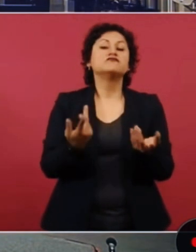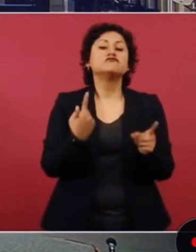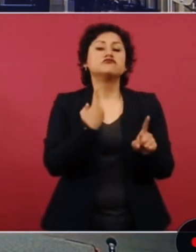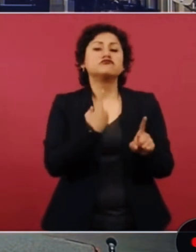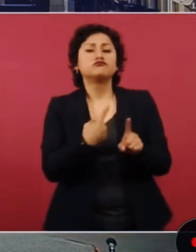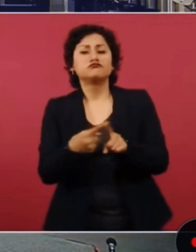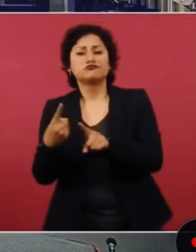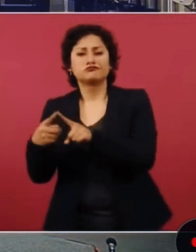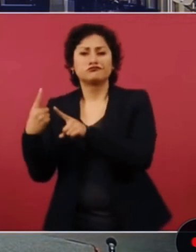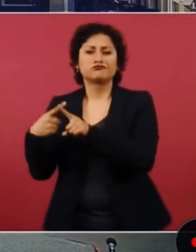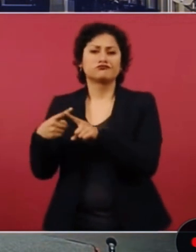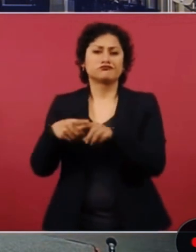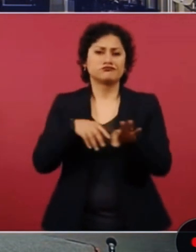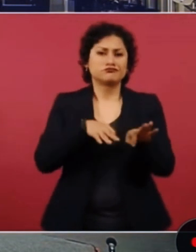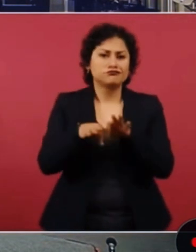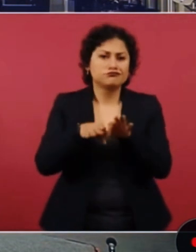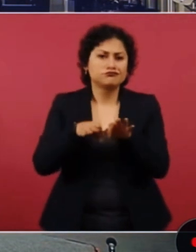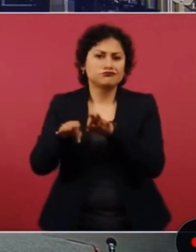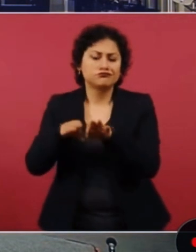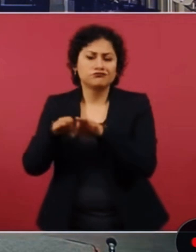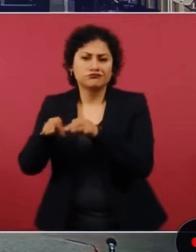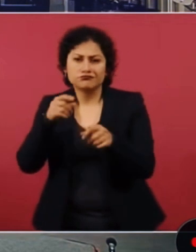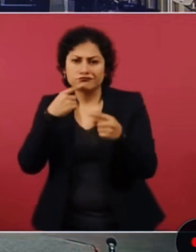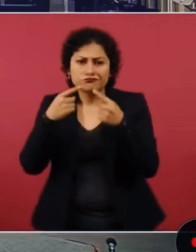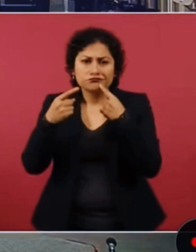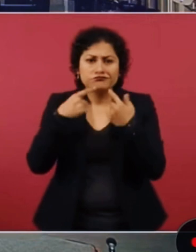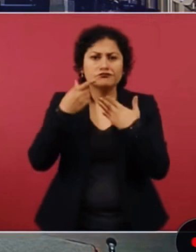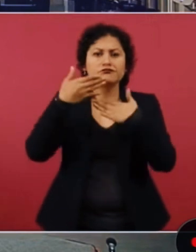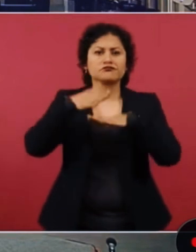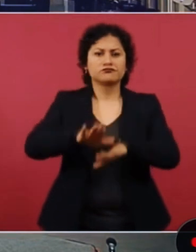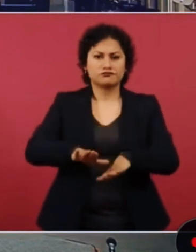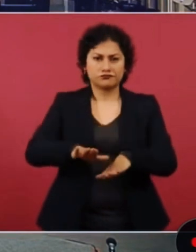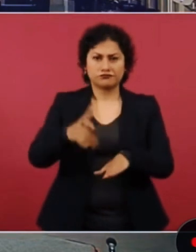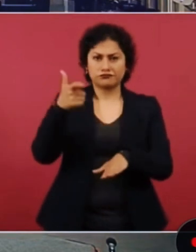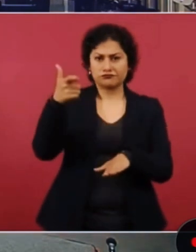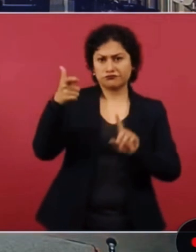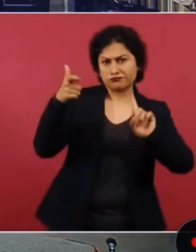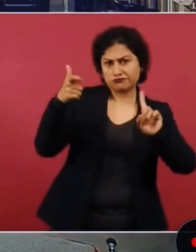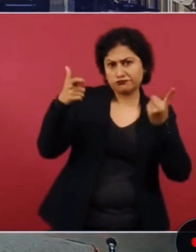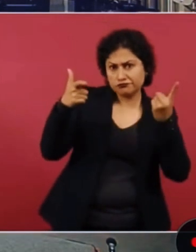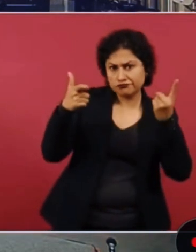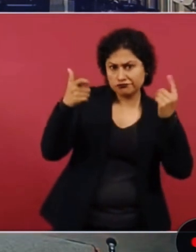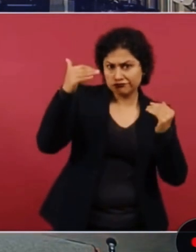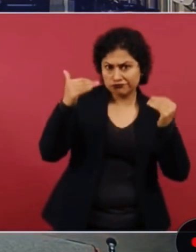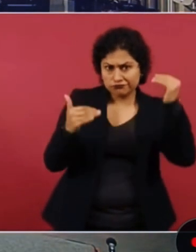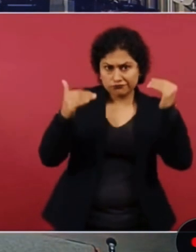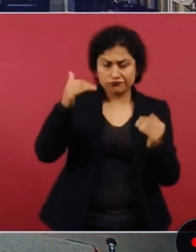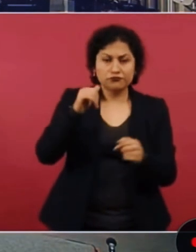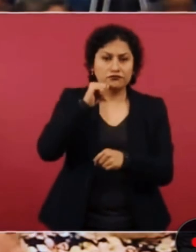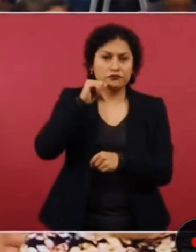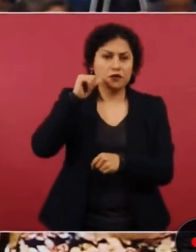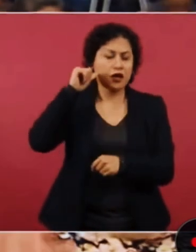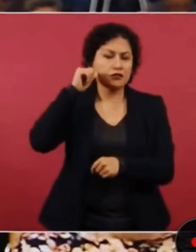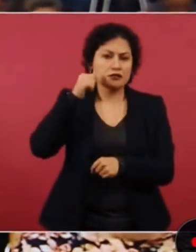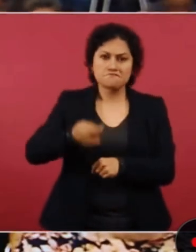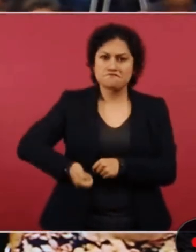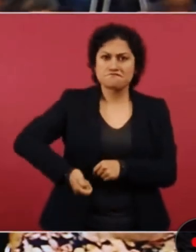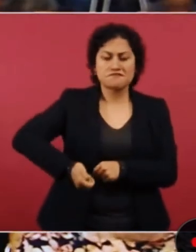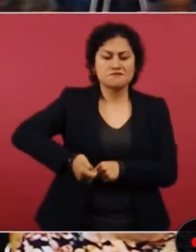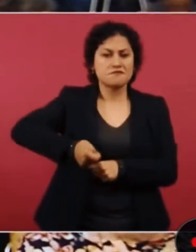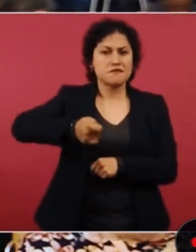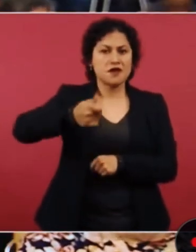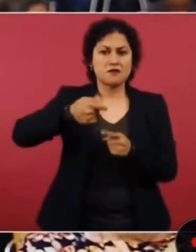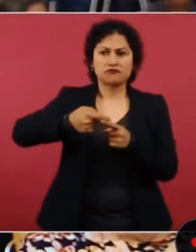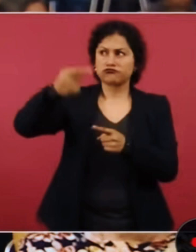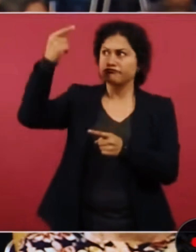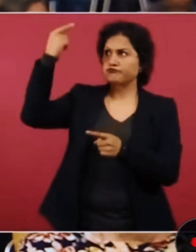meses en la relación peso-dólar. Ayer se le vio nuevamente en niveles históricos que no se le había visto desde hace mucho